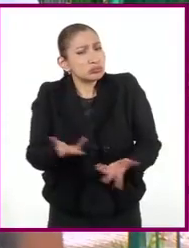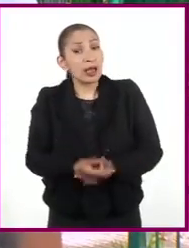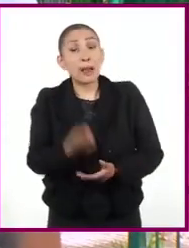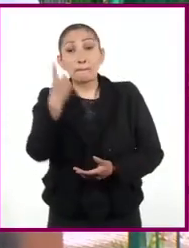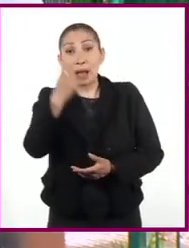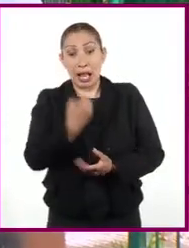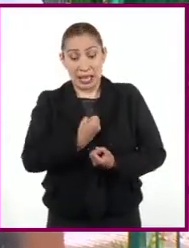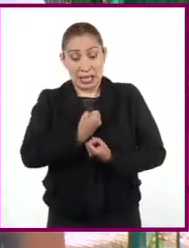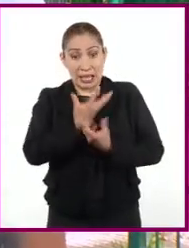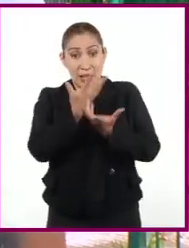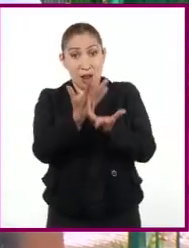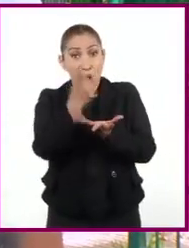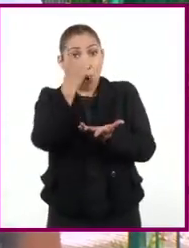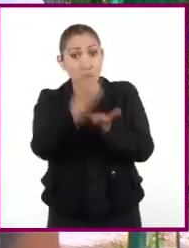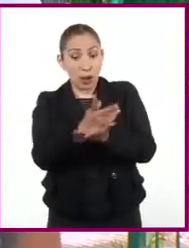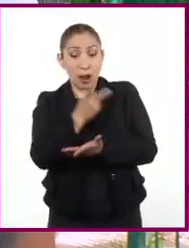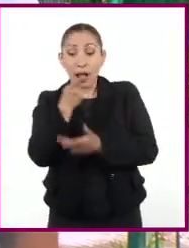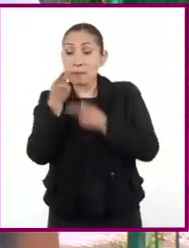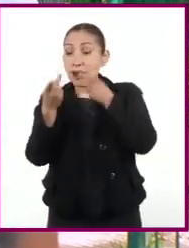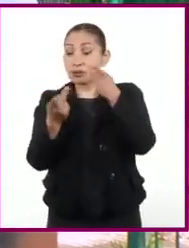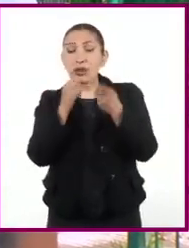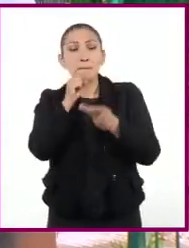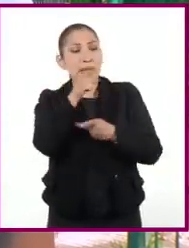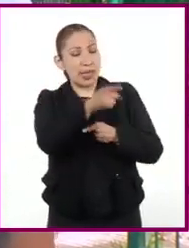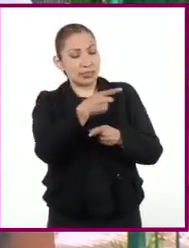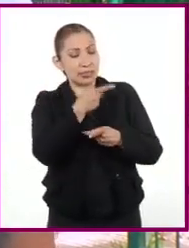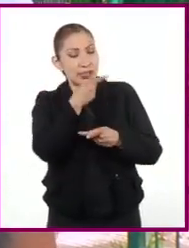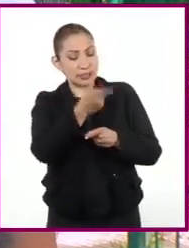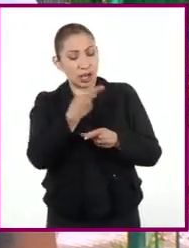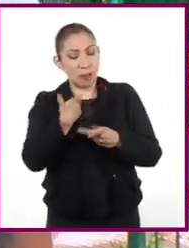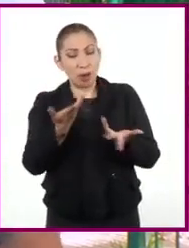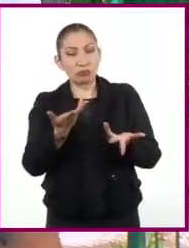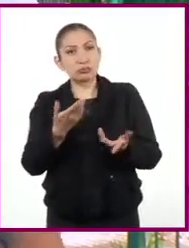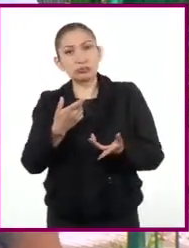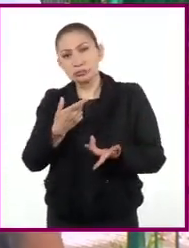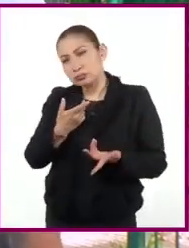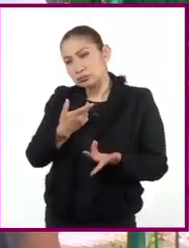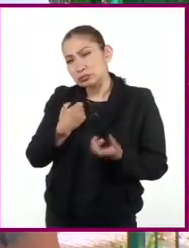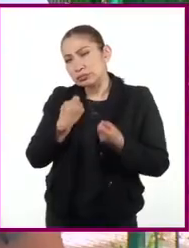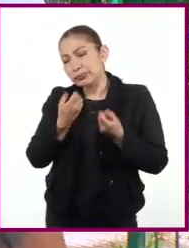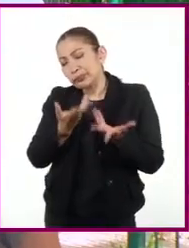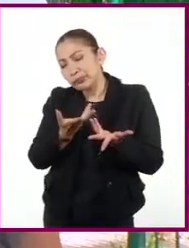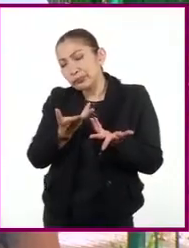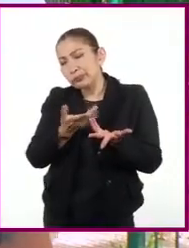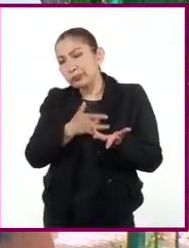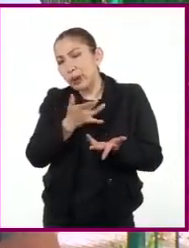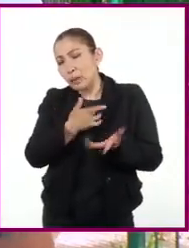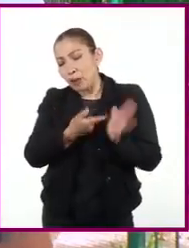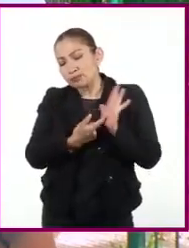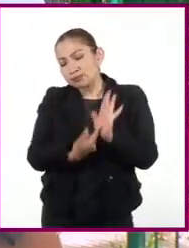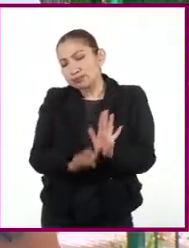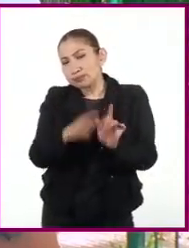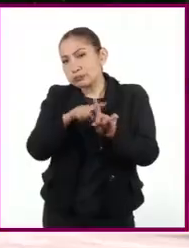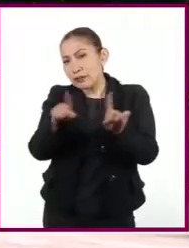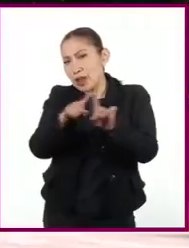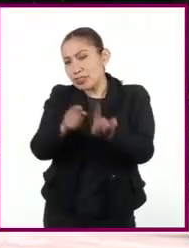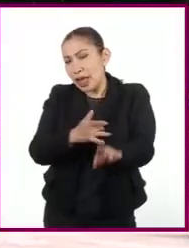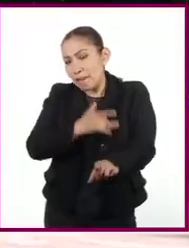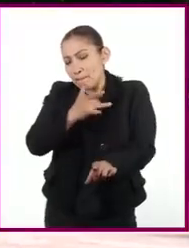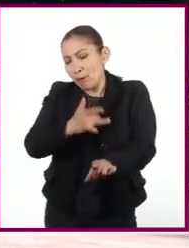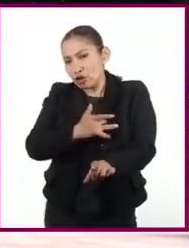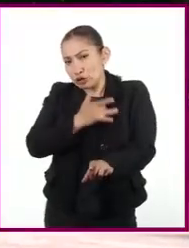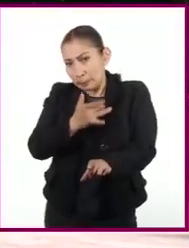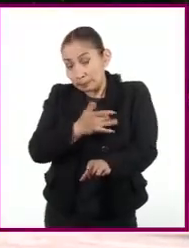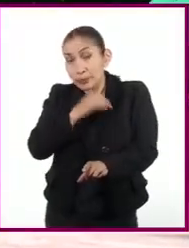Para expresarnos, no solo con palabras, sino también para decirlos con una intención y así poder expresar diversas emociones.